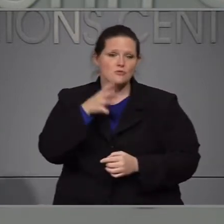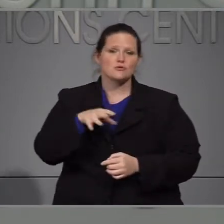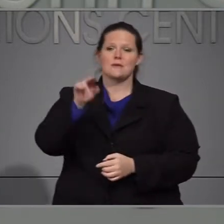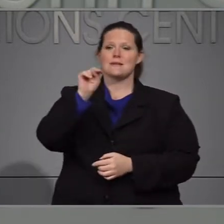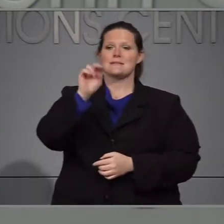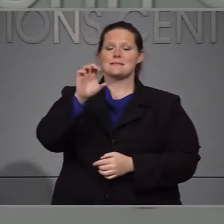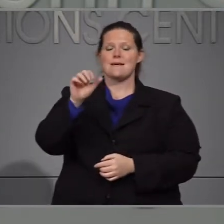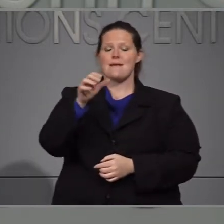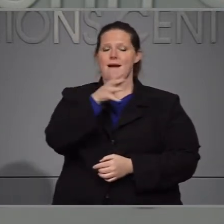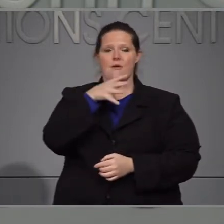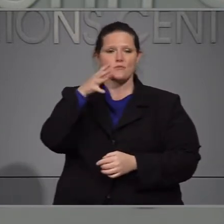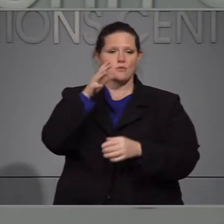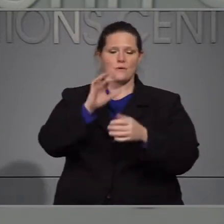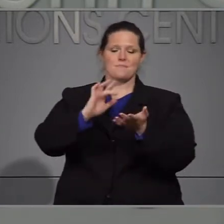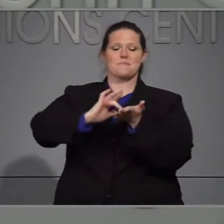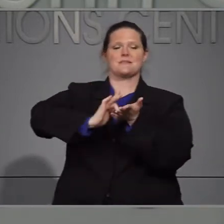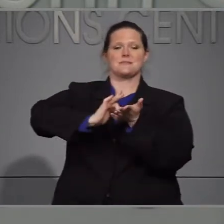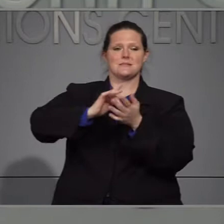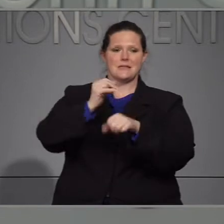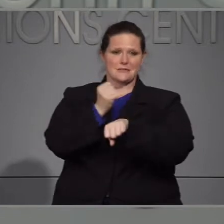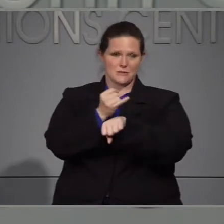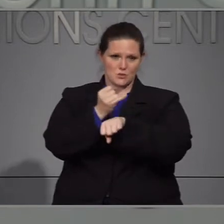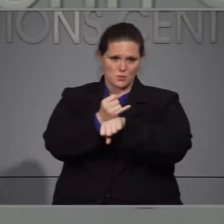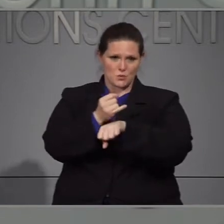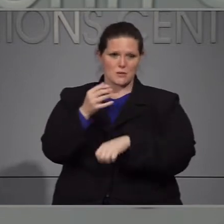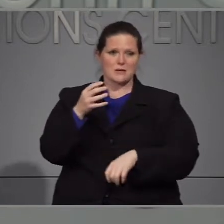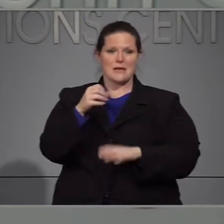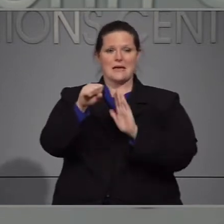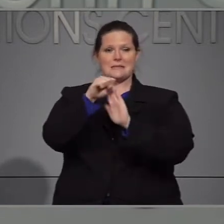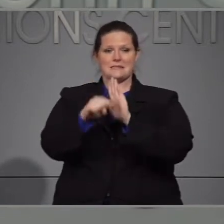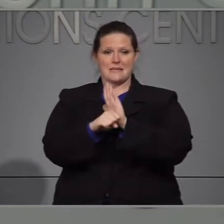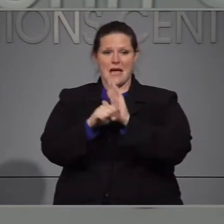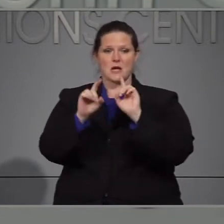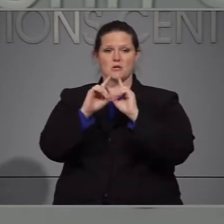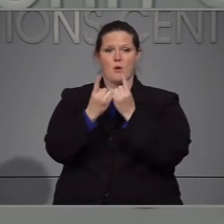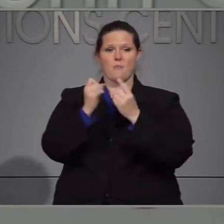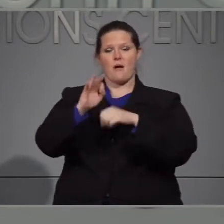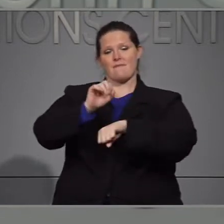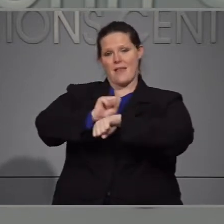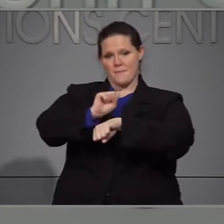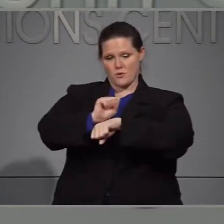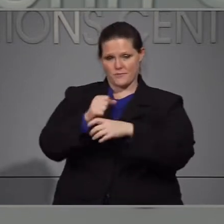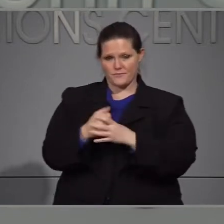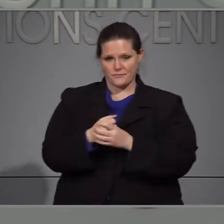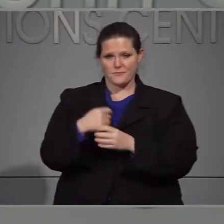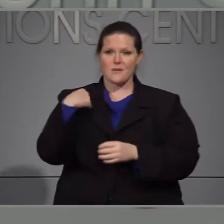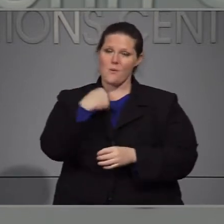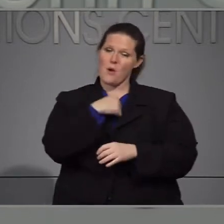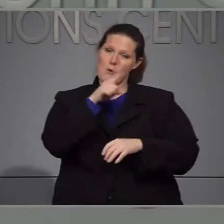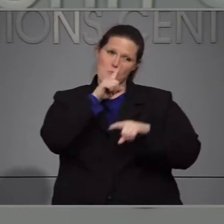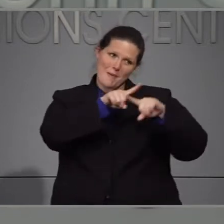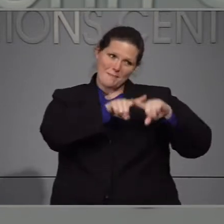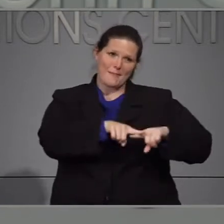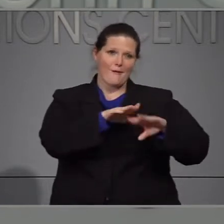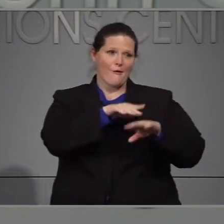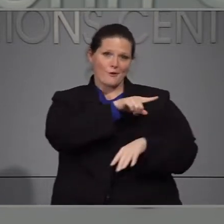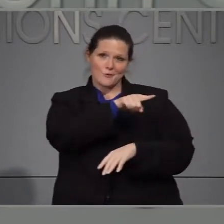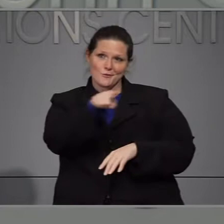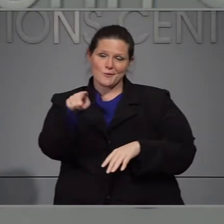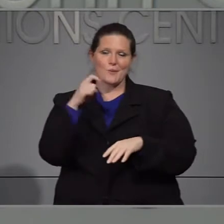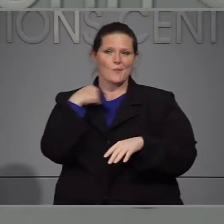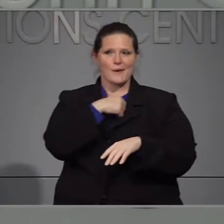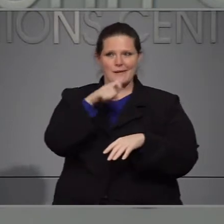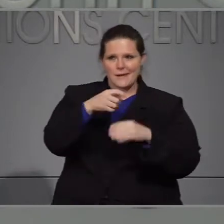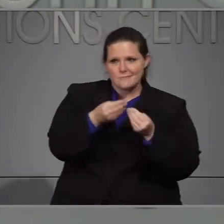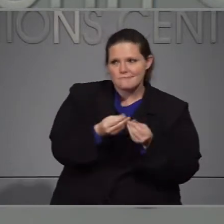Agro Medicina de Carolina del Norte. Debemos continuar suministrando alimentos en los supermercados y nuestros hogares para